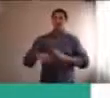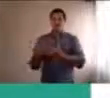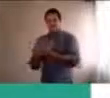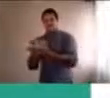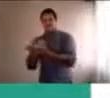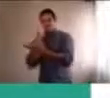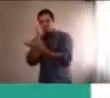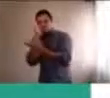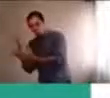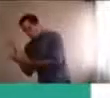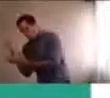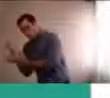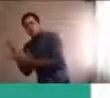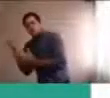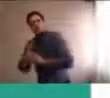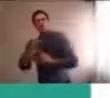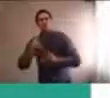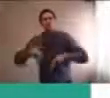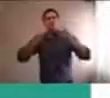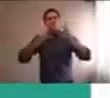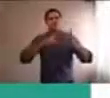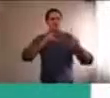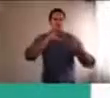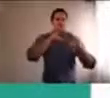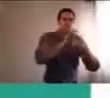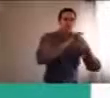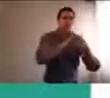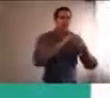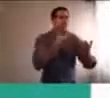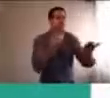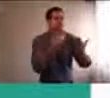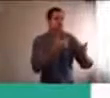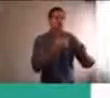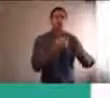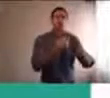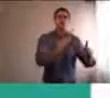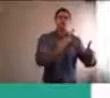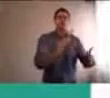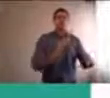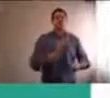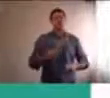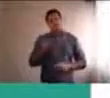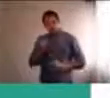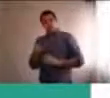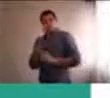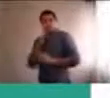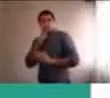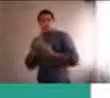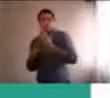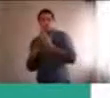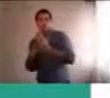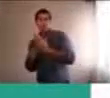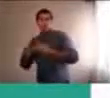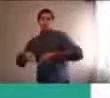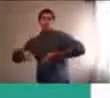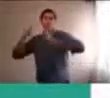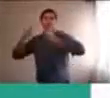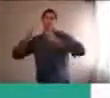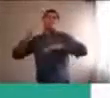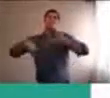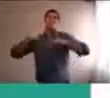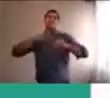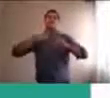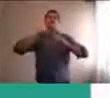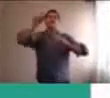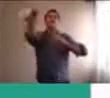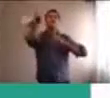otro. Más allá, que también es un instrumento, que nos permite, como ahora, estar todos conectados, más allá de las distancias. Si estamos